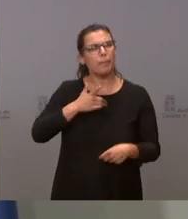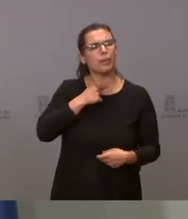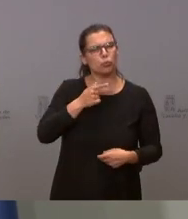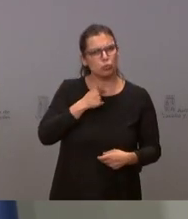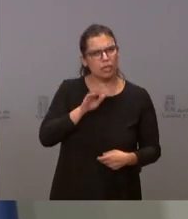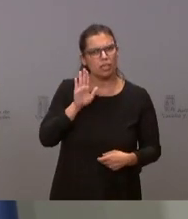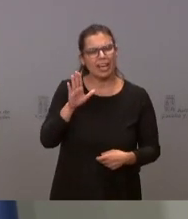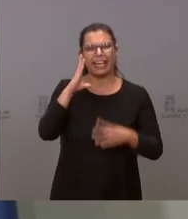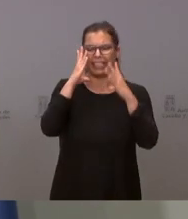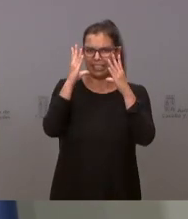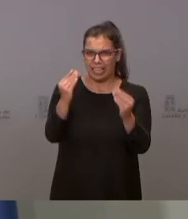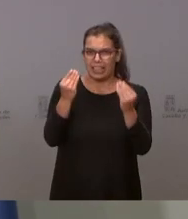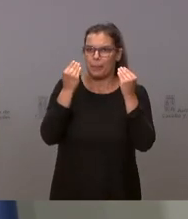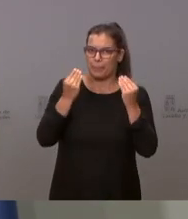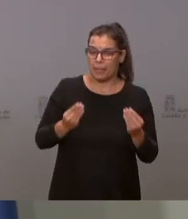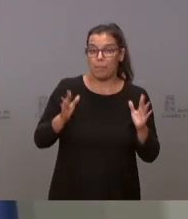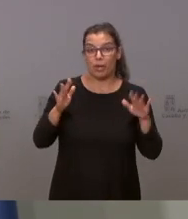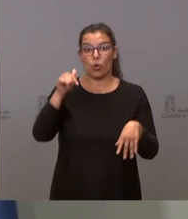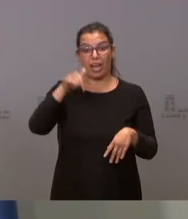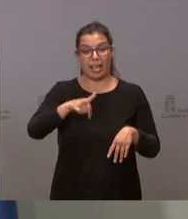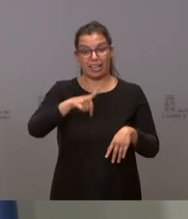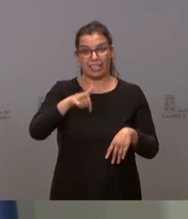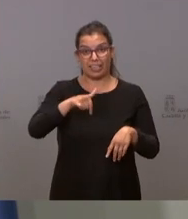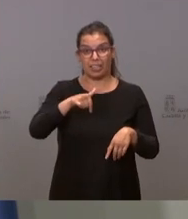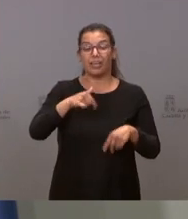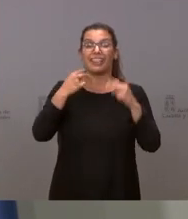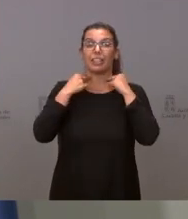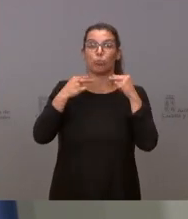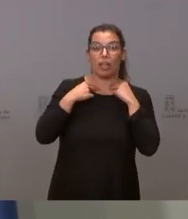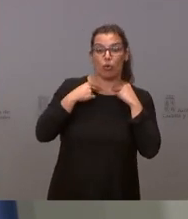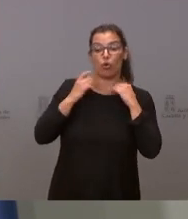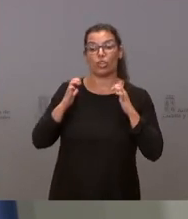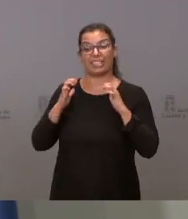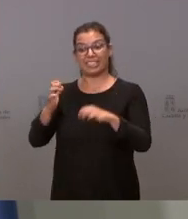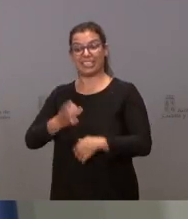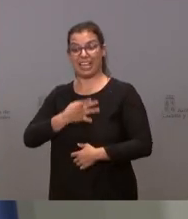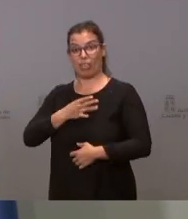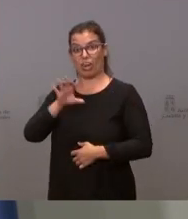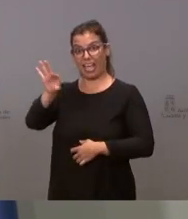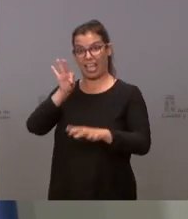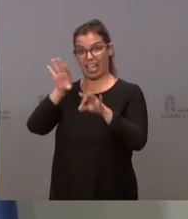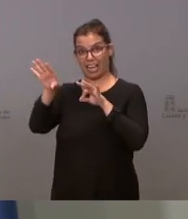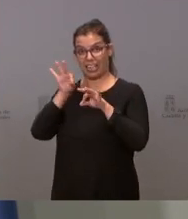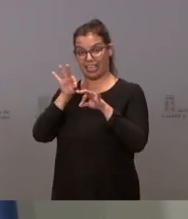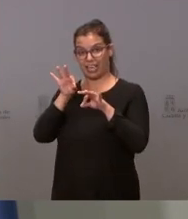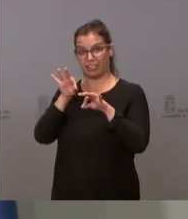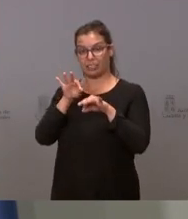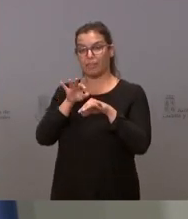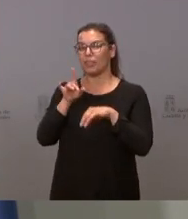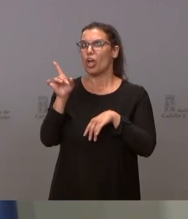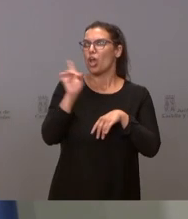esto se entendiese pero aquí cuando se eligen diputados y senadores no se elige quién va a representar